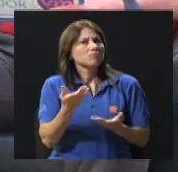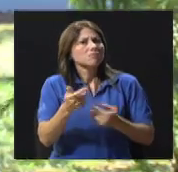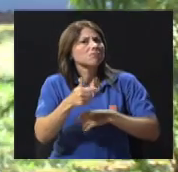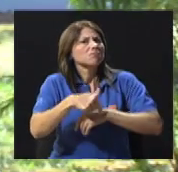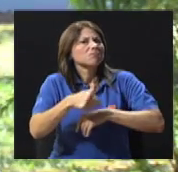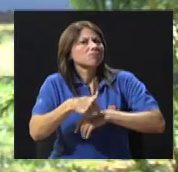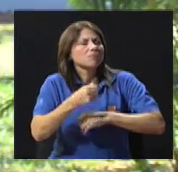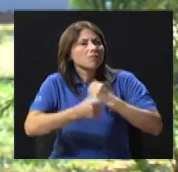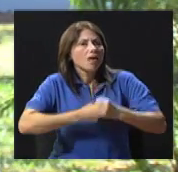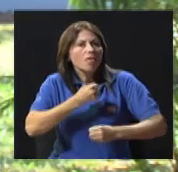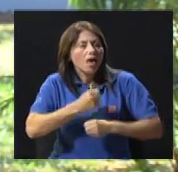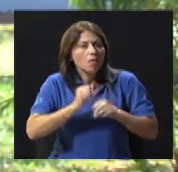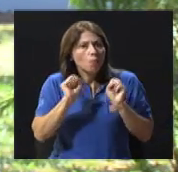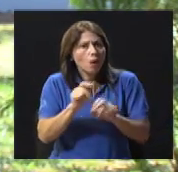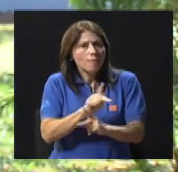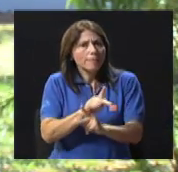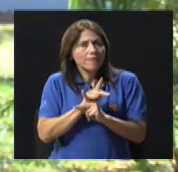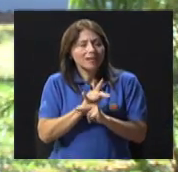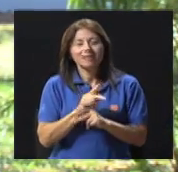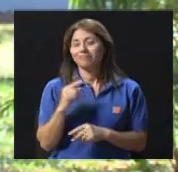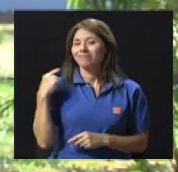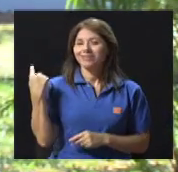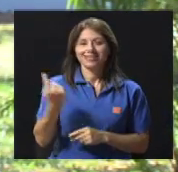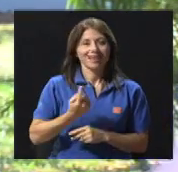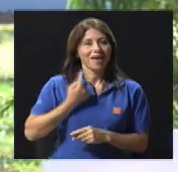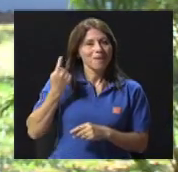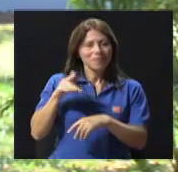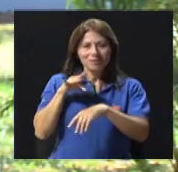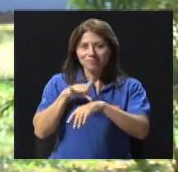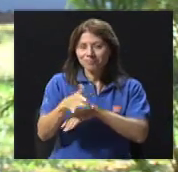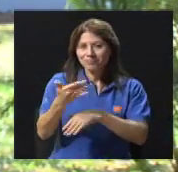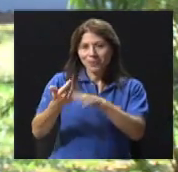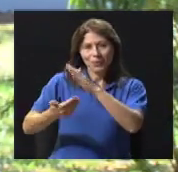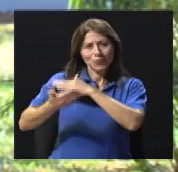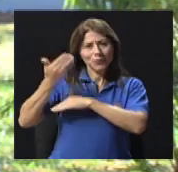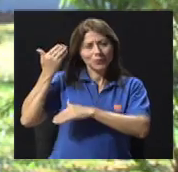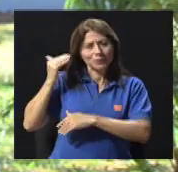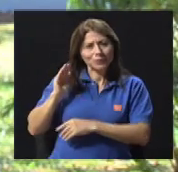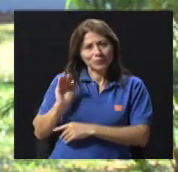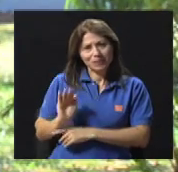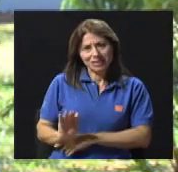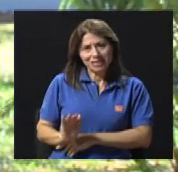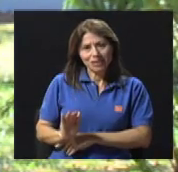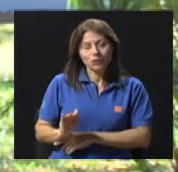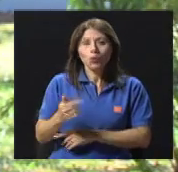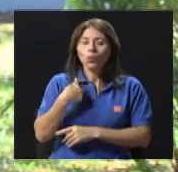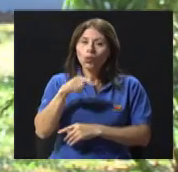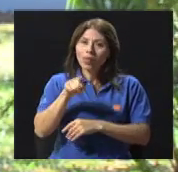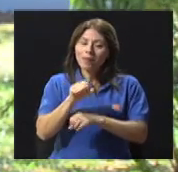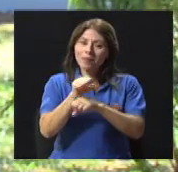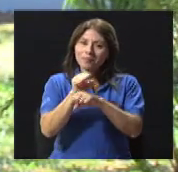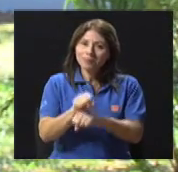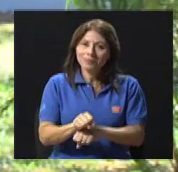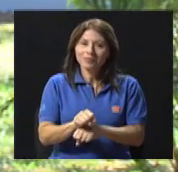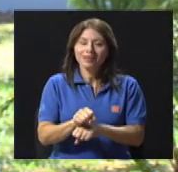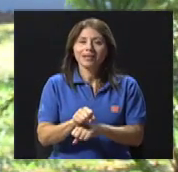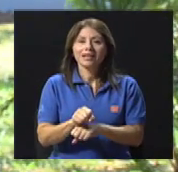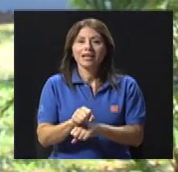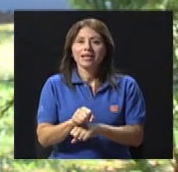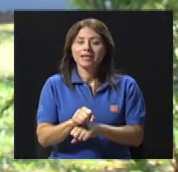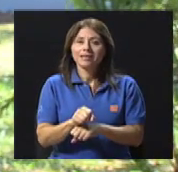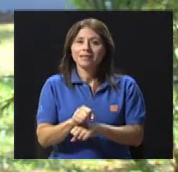Pues yo diría que desde siempre, desde siempre, desde que ese es chiquitillo hay que hacer el hábito de